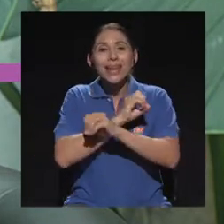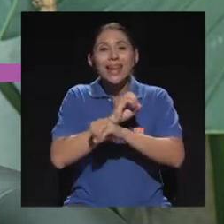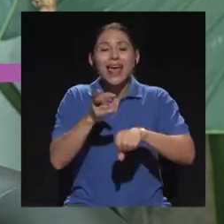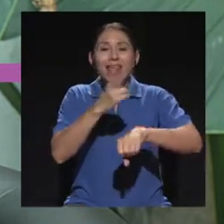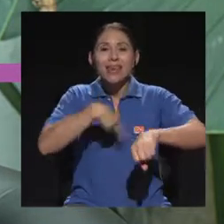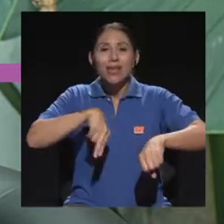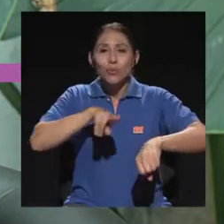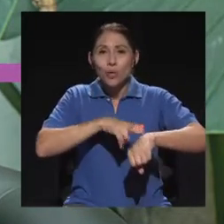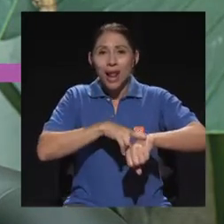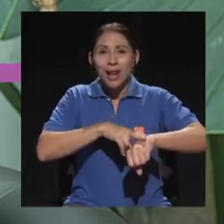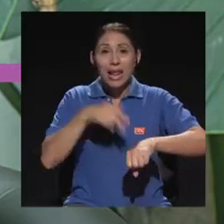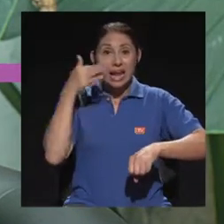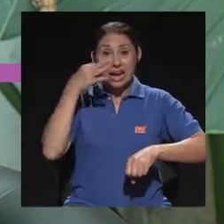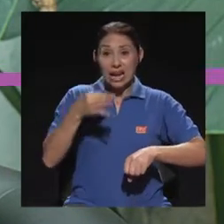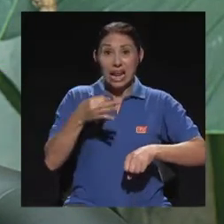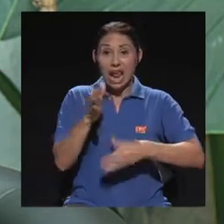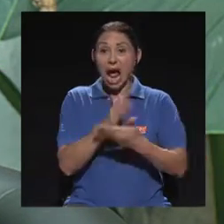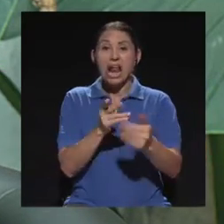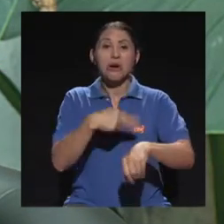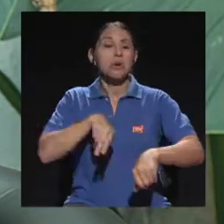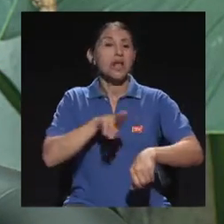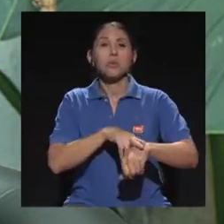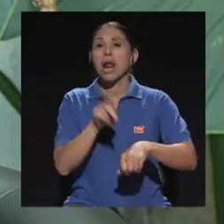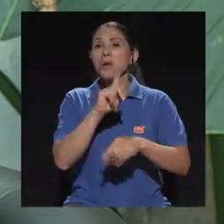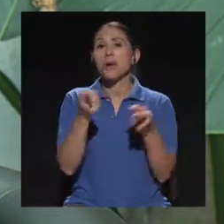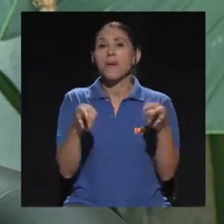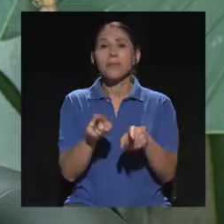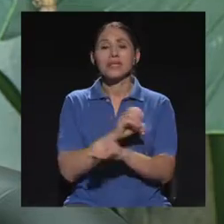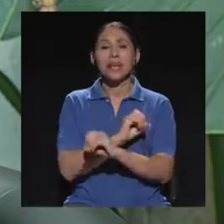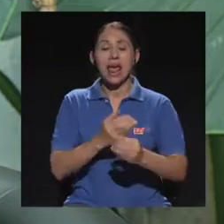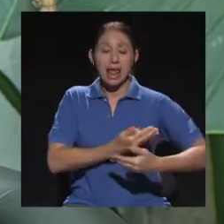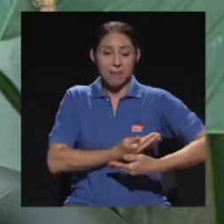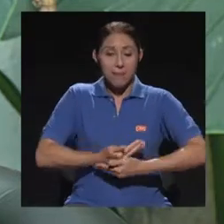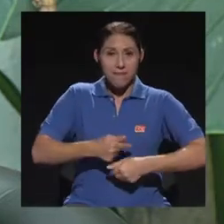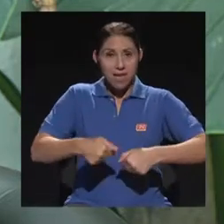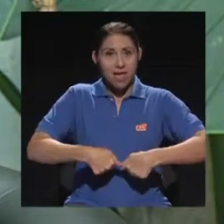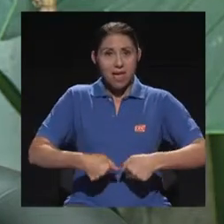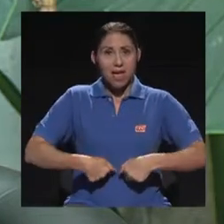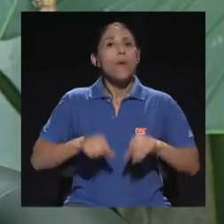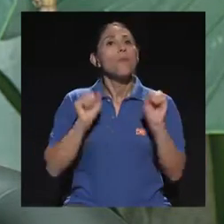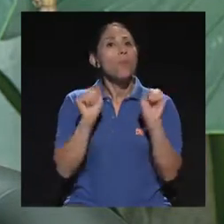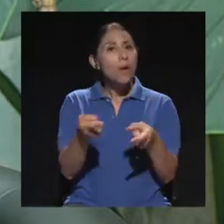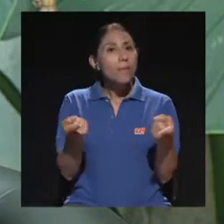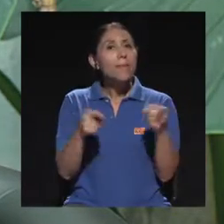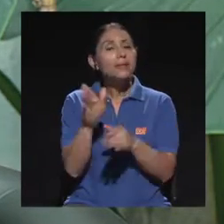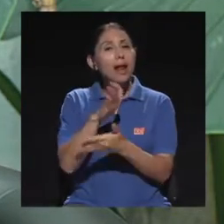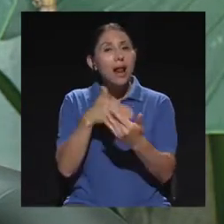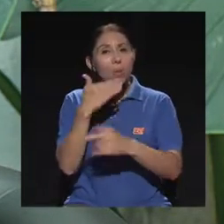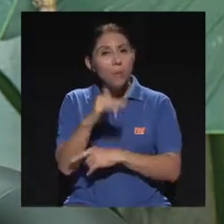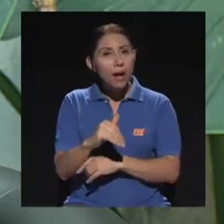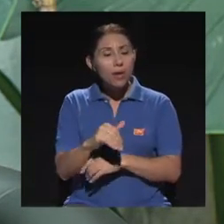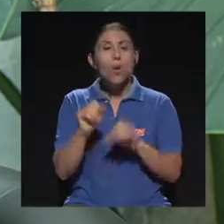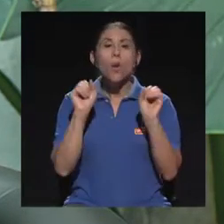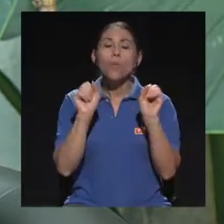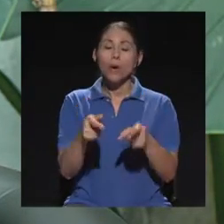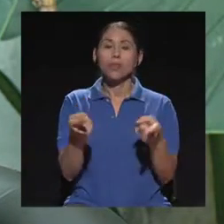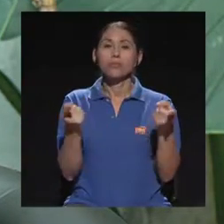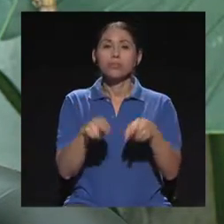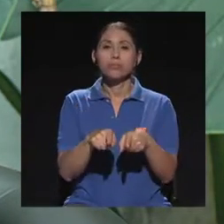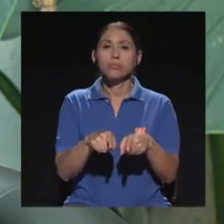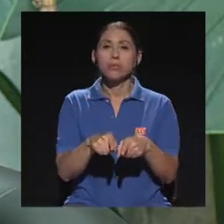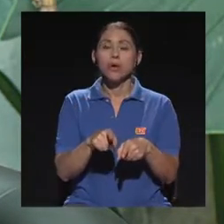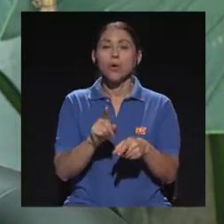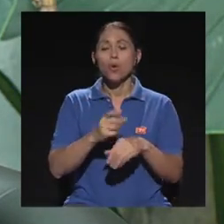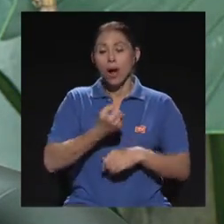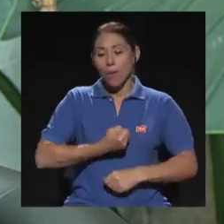porque es natural no le va a hacer efecto o no va a dañar a su bebé. Y puede dañarlo. O puede dañarlo o puede causarle